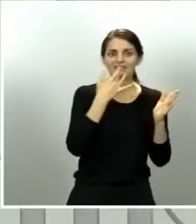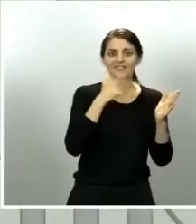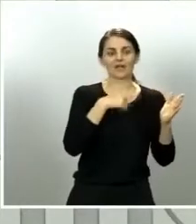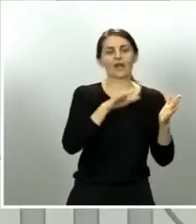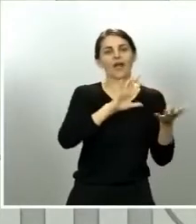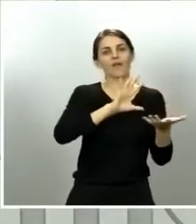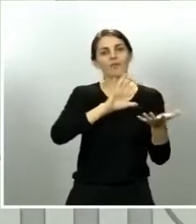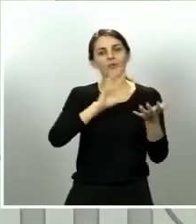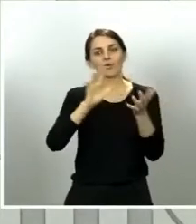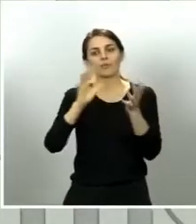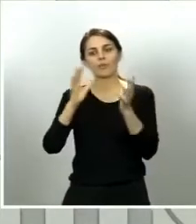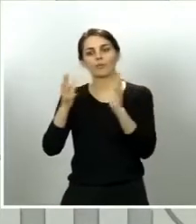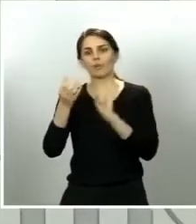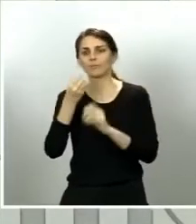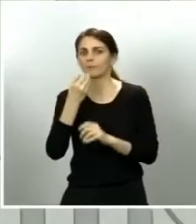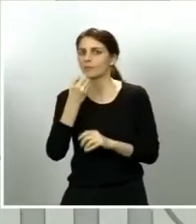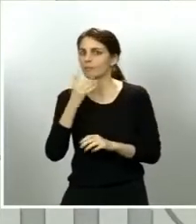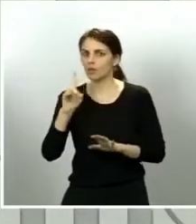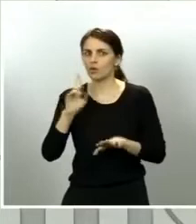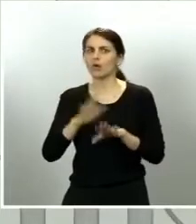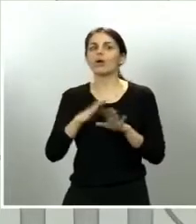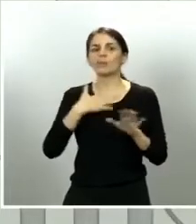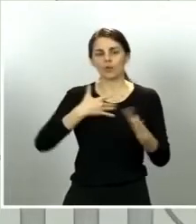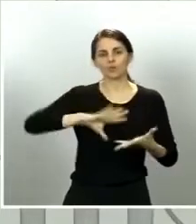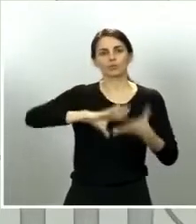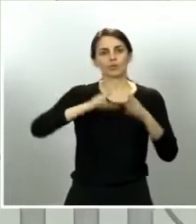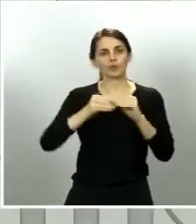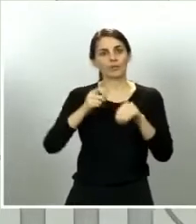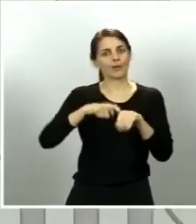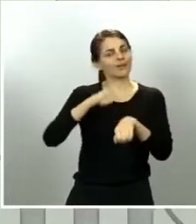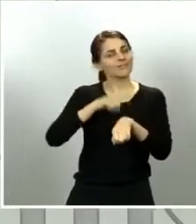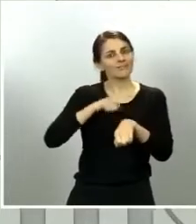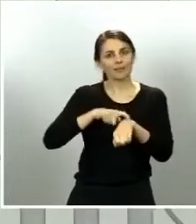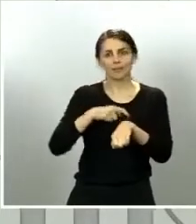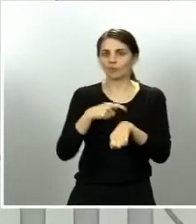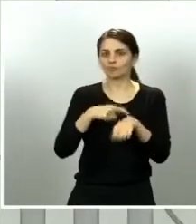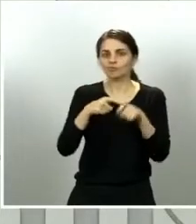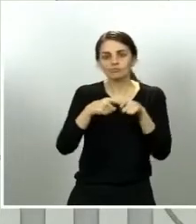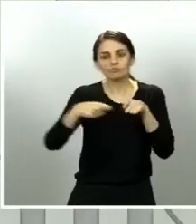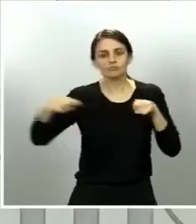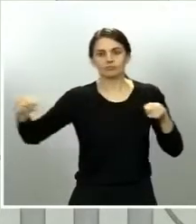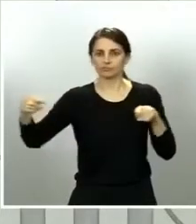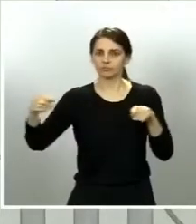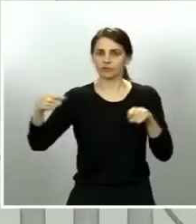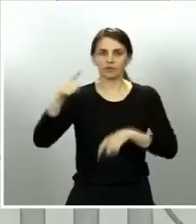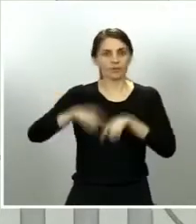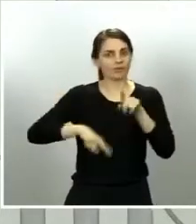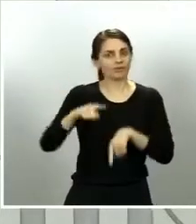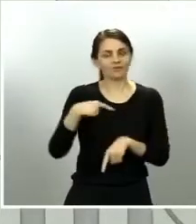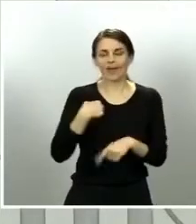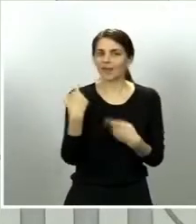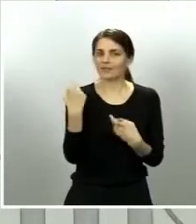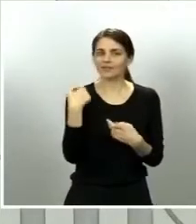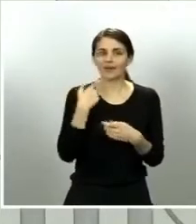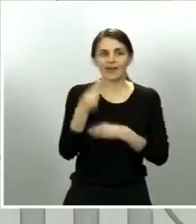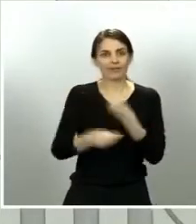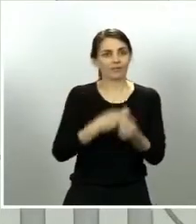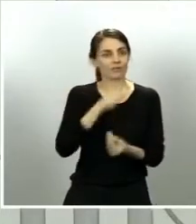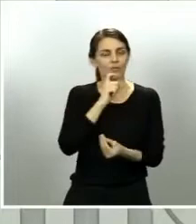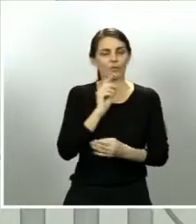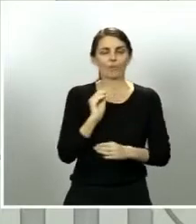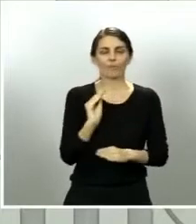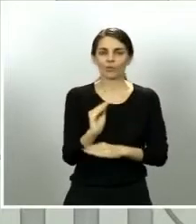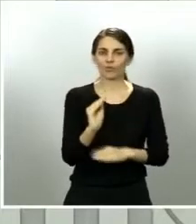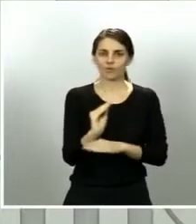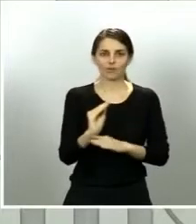sea necesario para hacer las cosas, indico, con prudencia y con precaución. Control, prudencia y precaución y un tercer